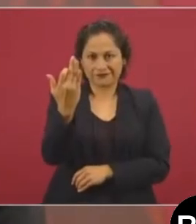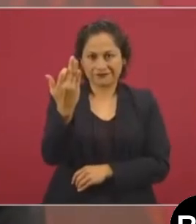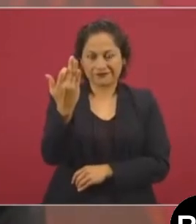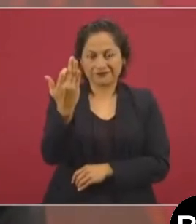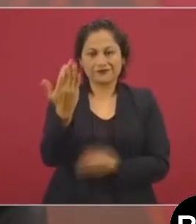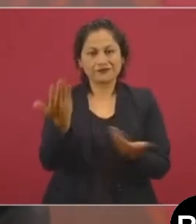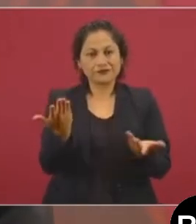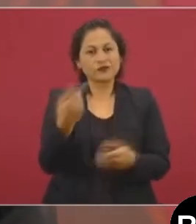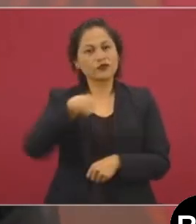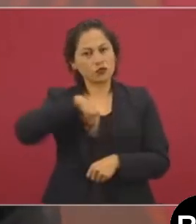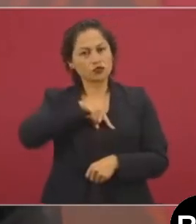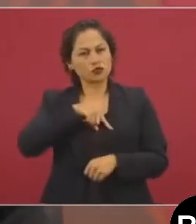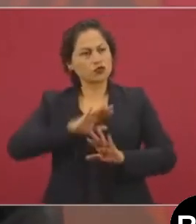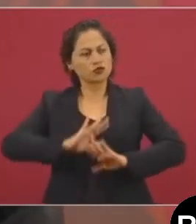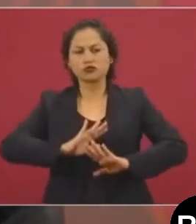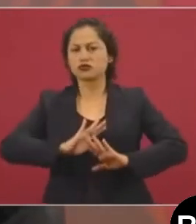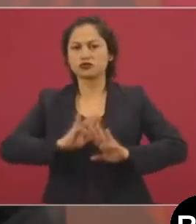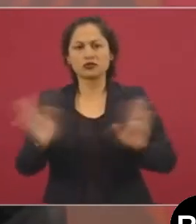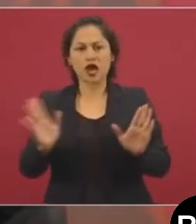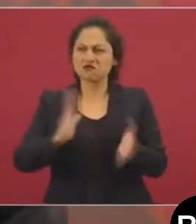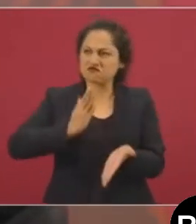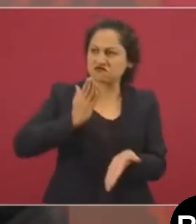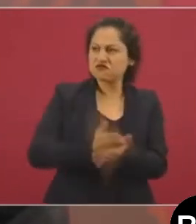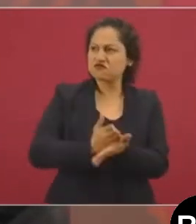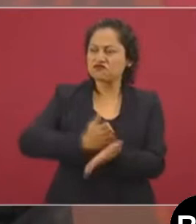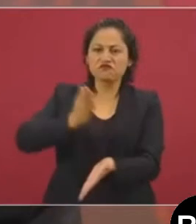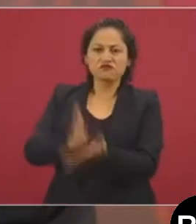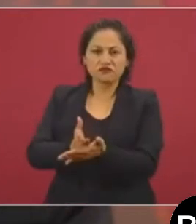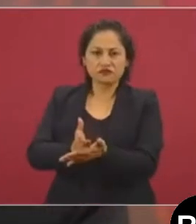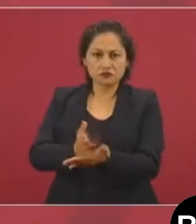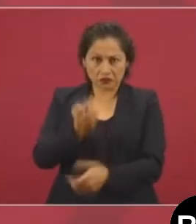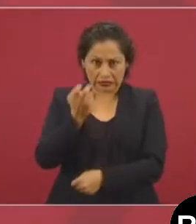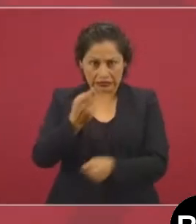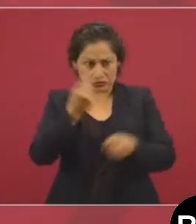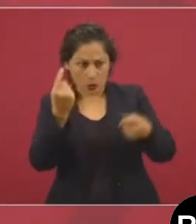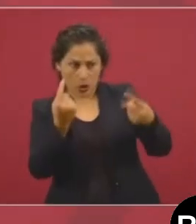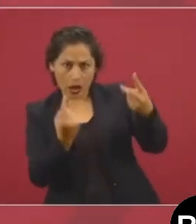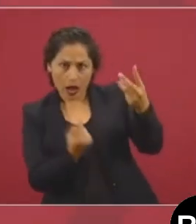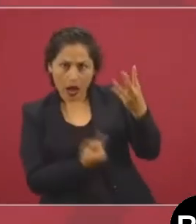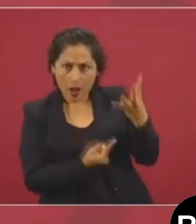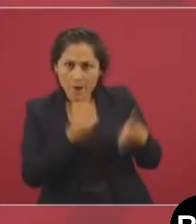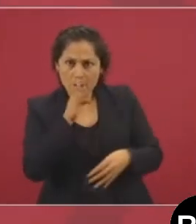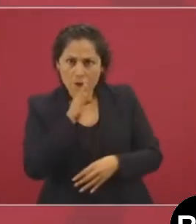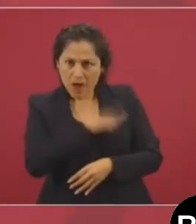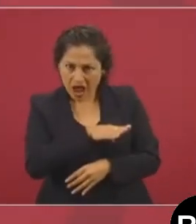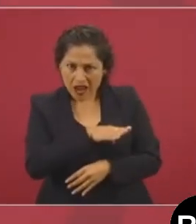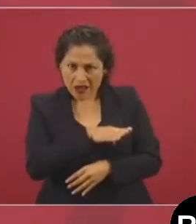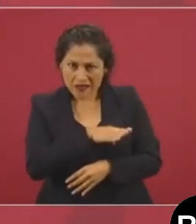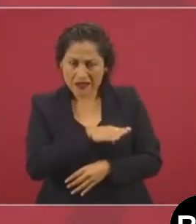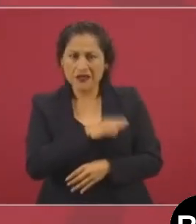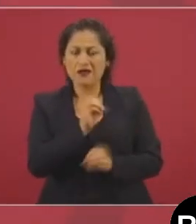permitir ninguna de esas mañas,